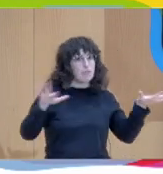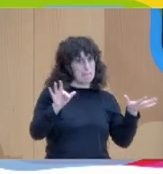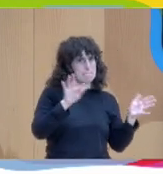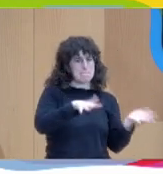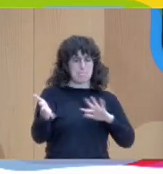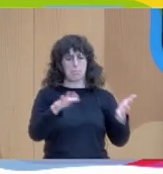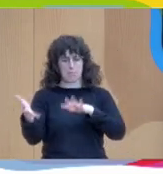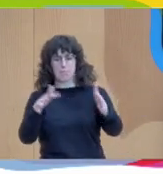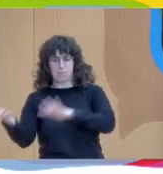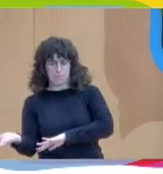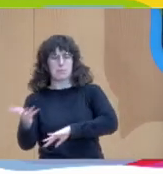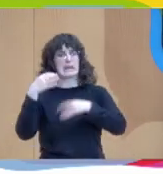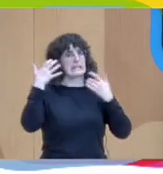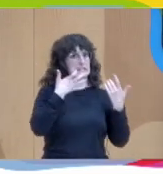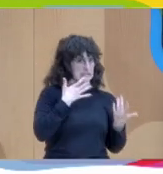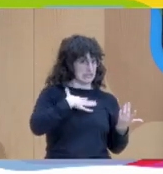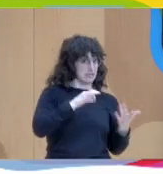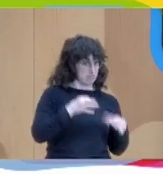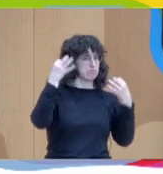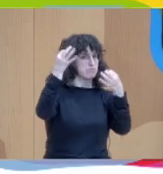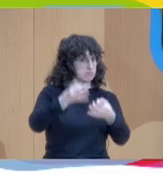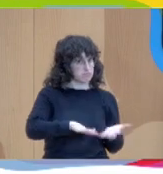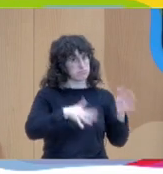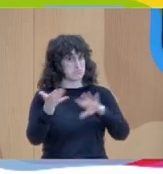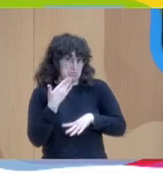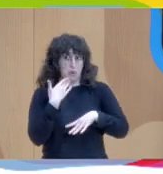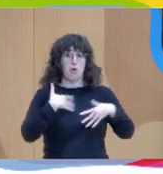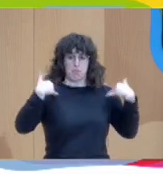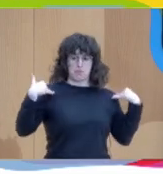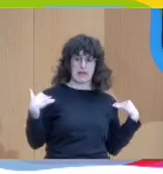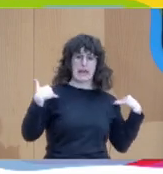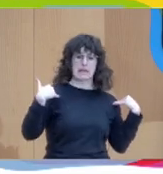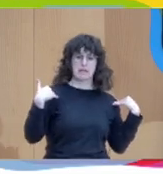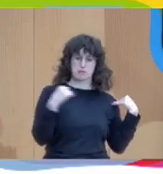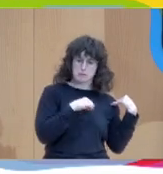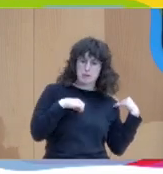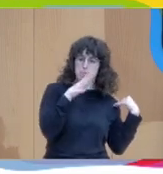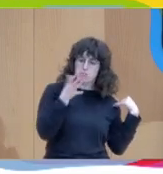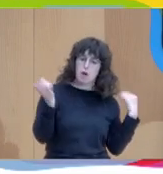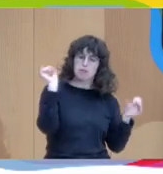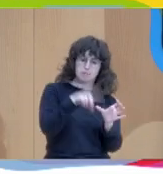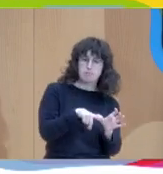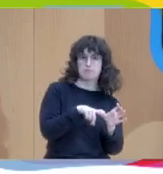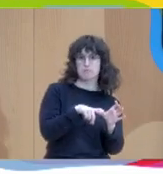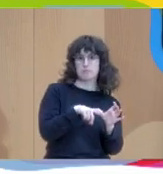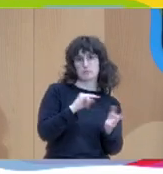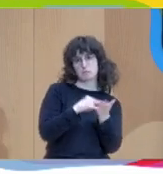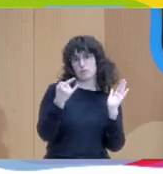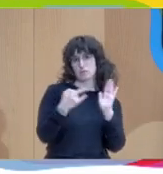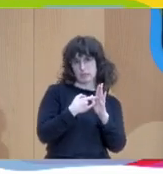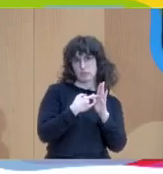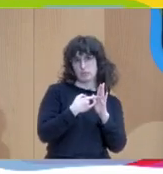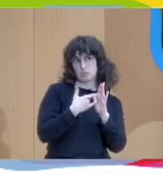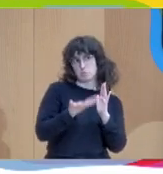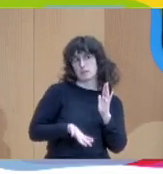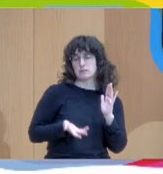posibilidades o sea esa responsabilidad personal que tenemos por haber participado en este proyecto pues